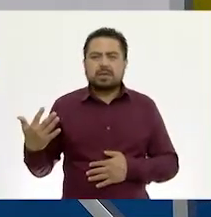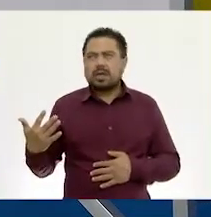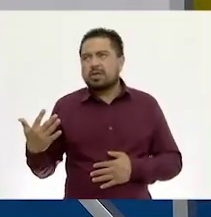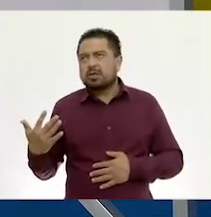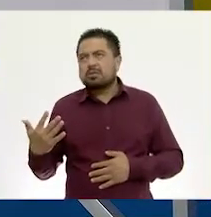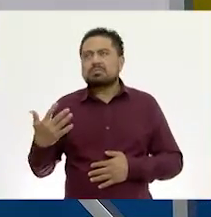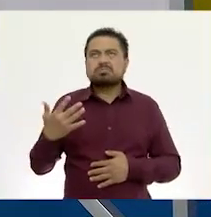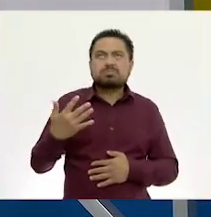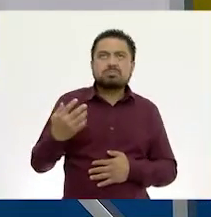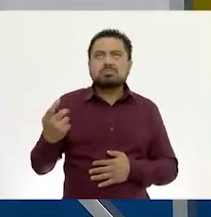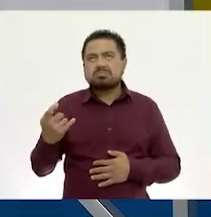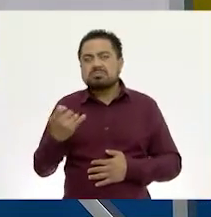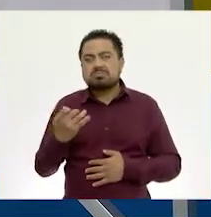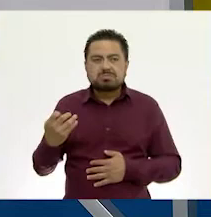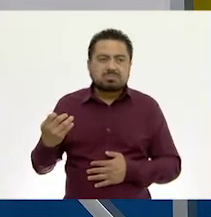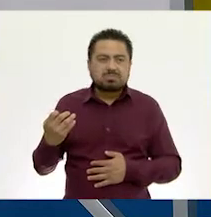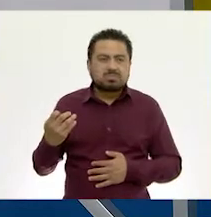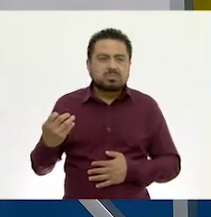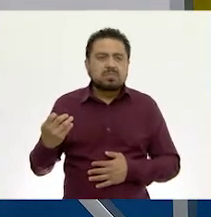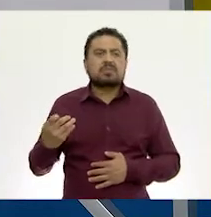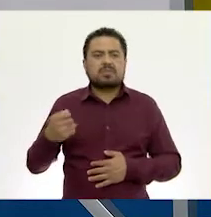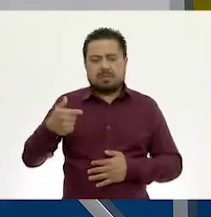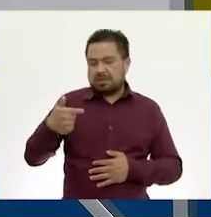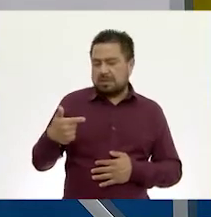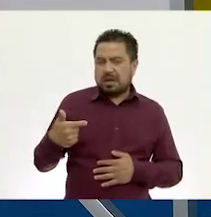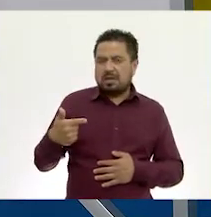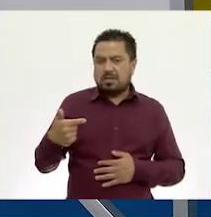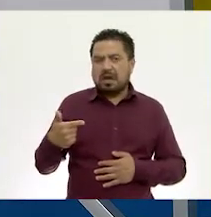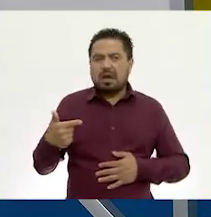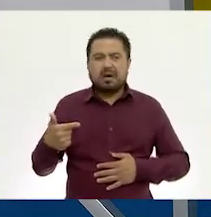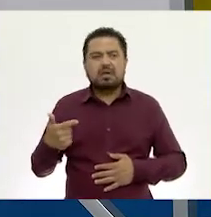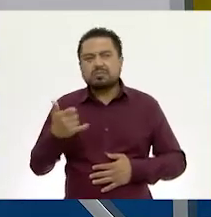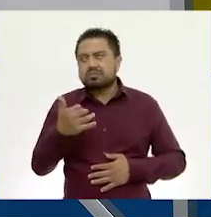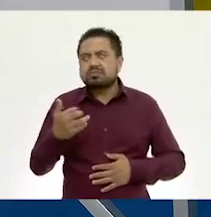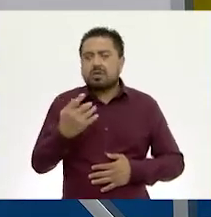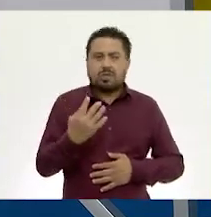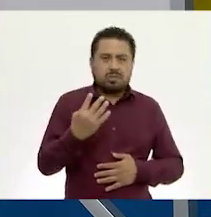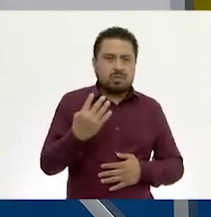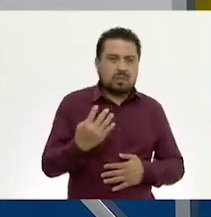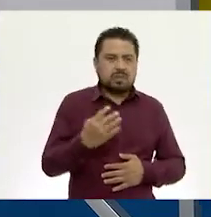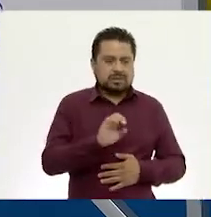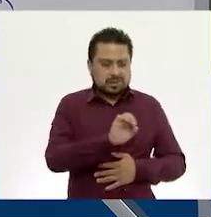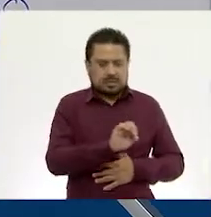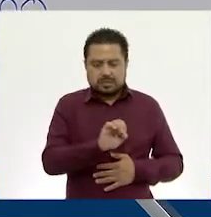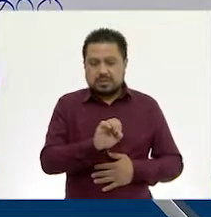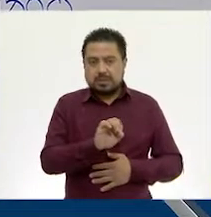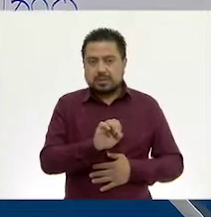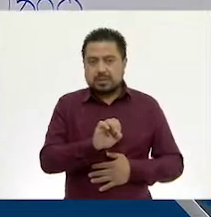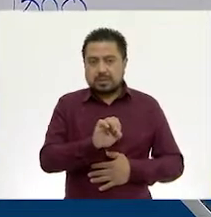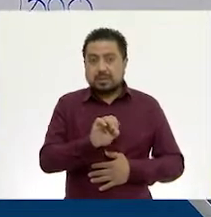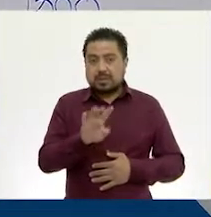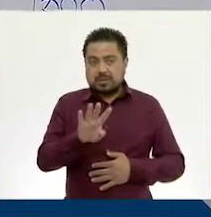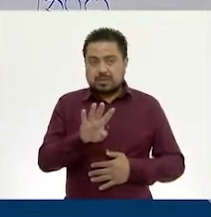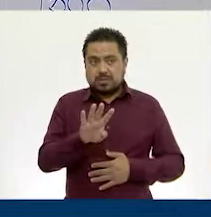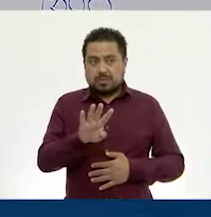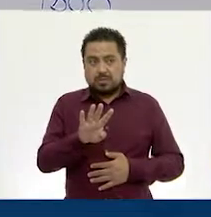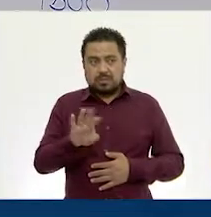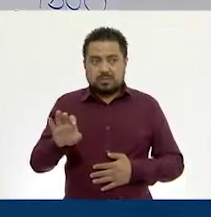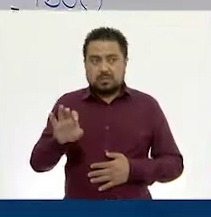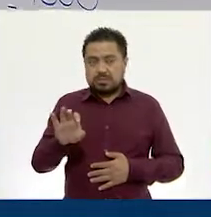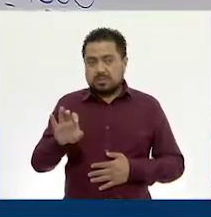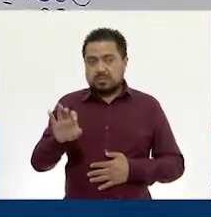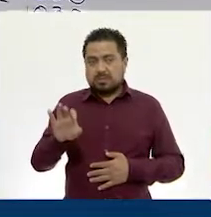7, 4 y 0. Pues entonces,